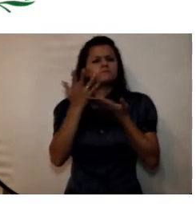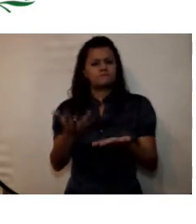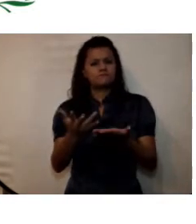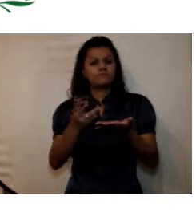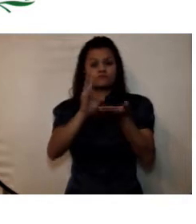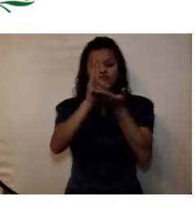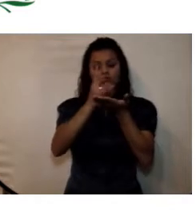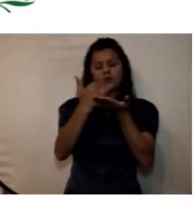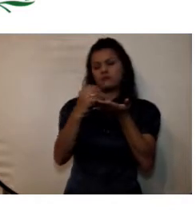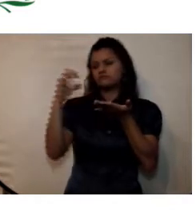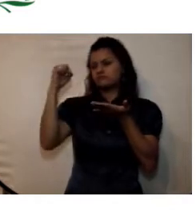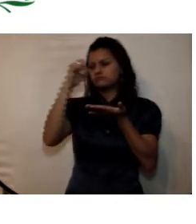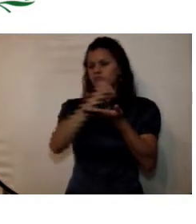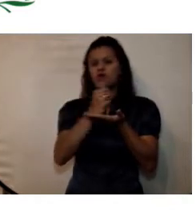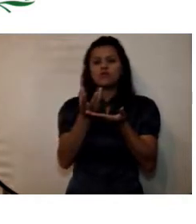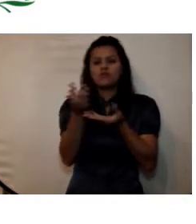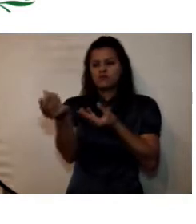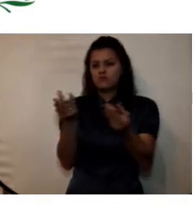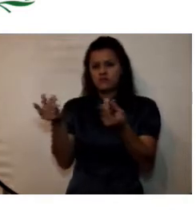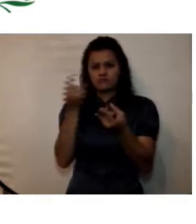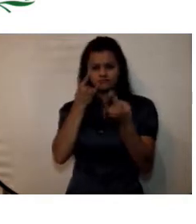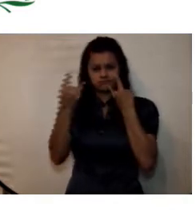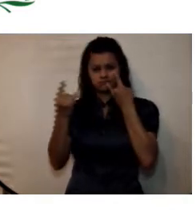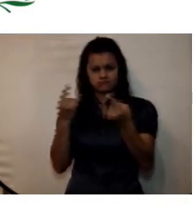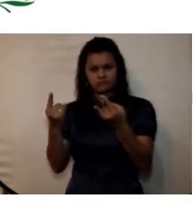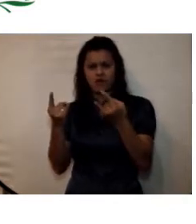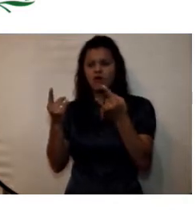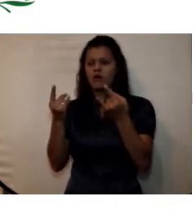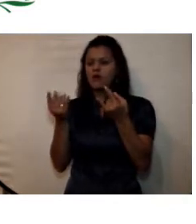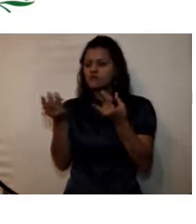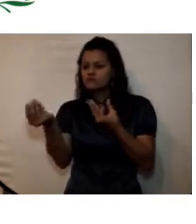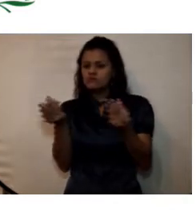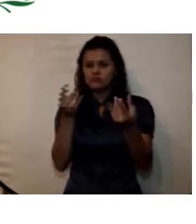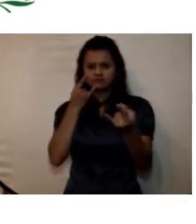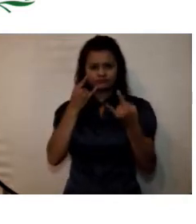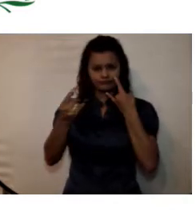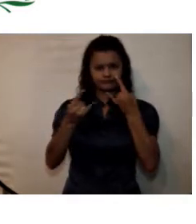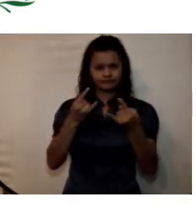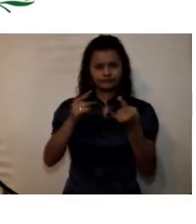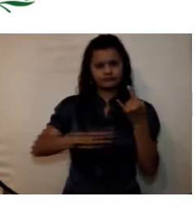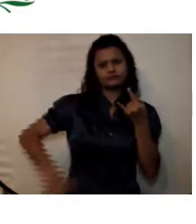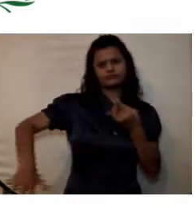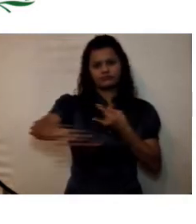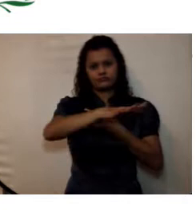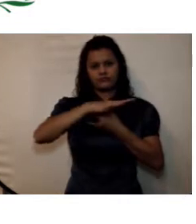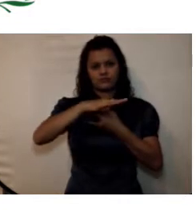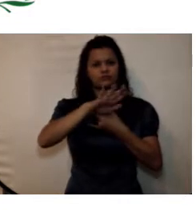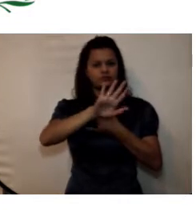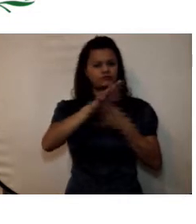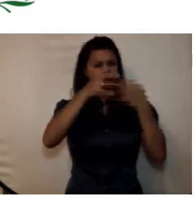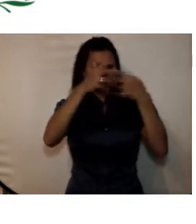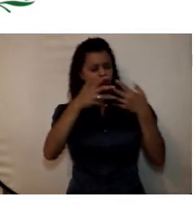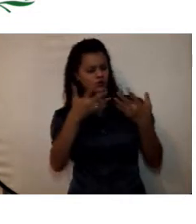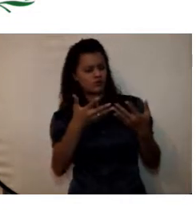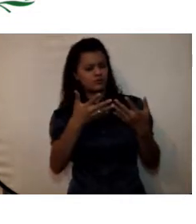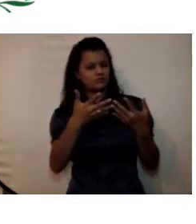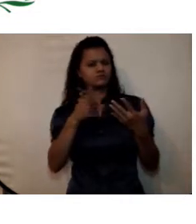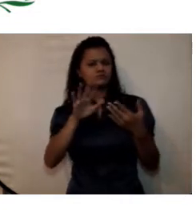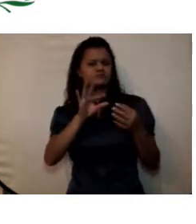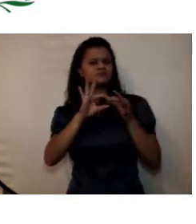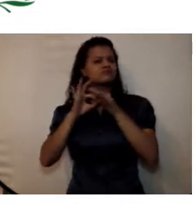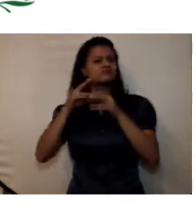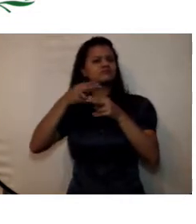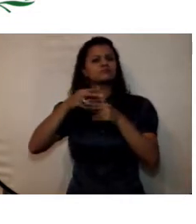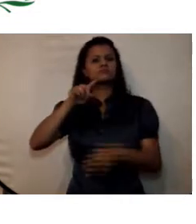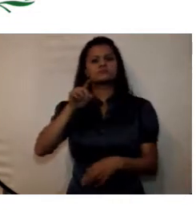o nuestras partes interesadas en el marco del gobierno corporativo llamados también en teoría los stakeholders están cuatro formas de la